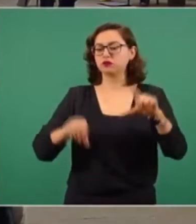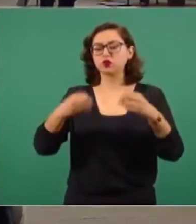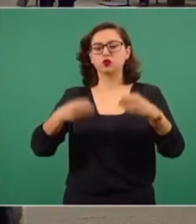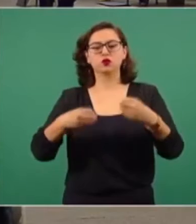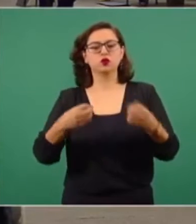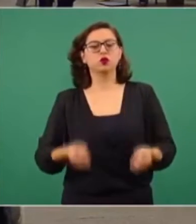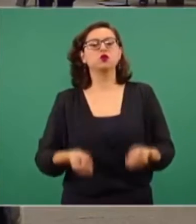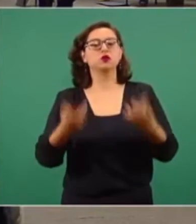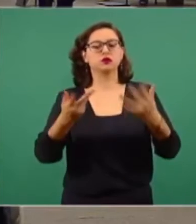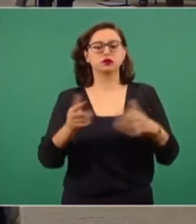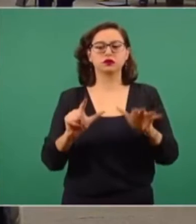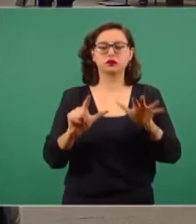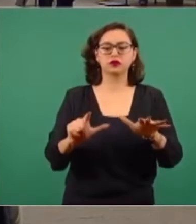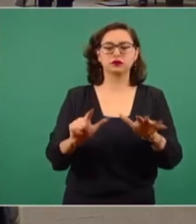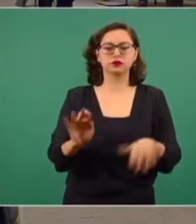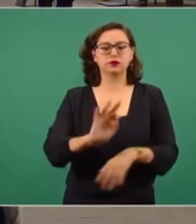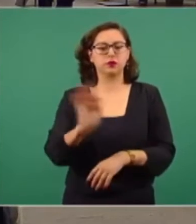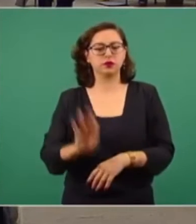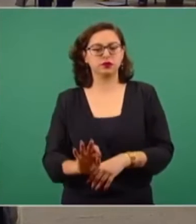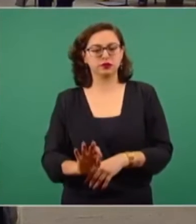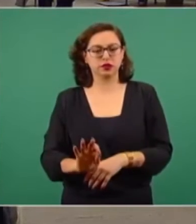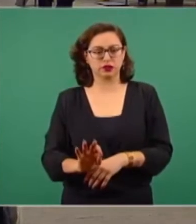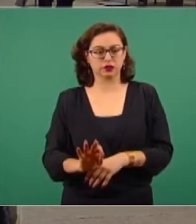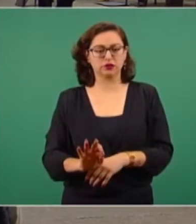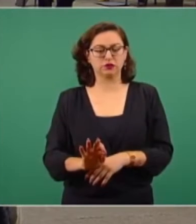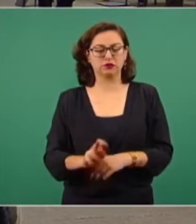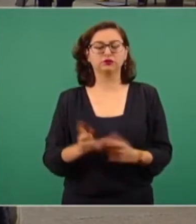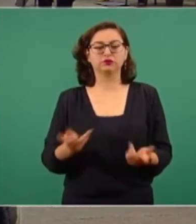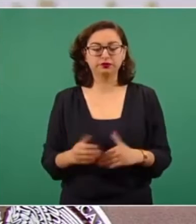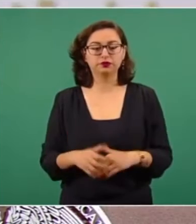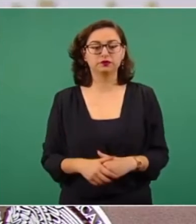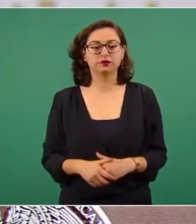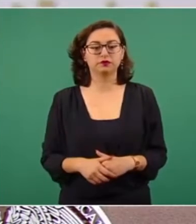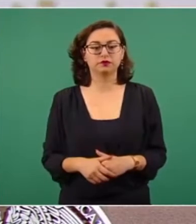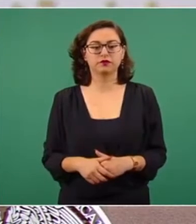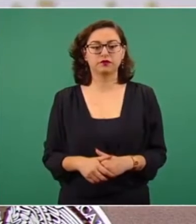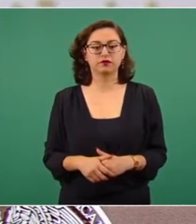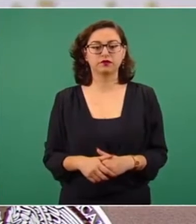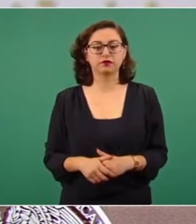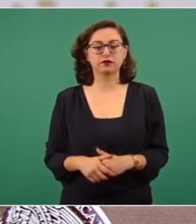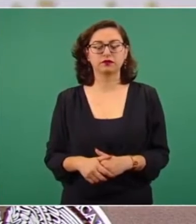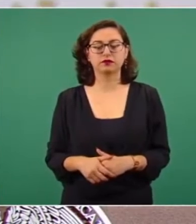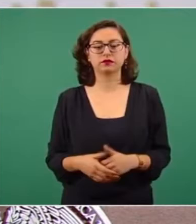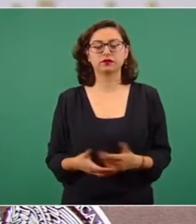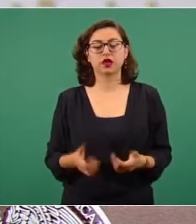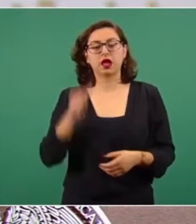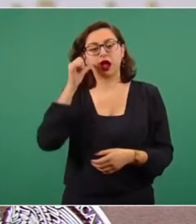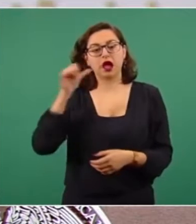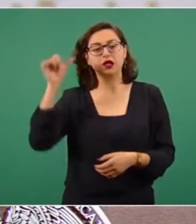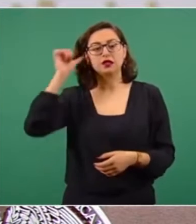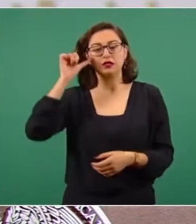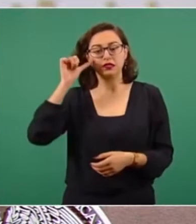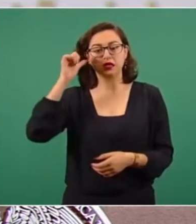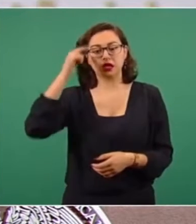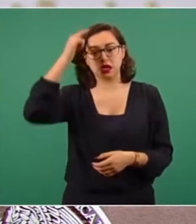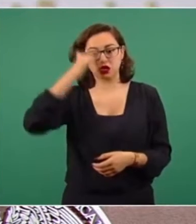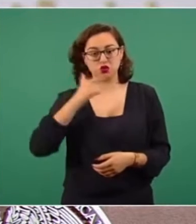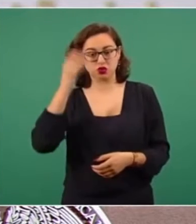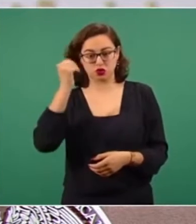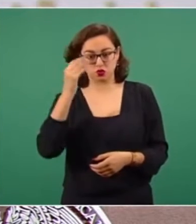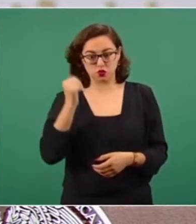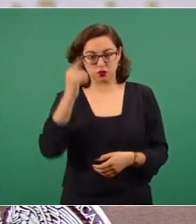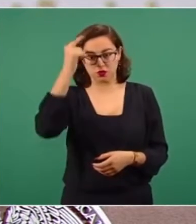López-Gatell explicó que las brigadas Correcaminos seguirán al frente de la vacunación a los adultos mayores de 50 años, que